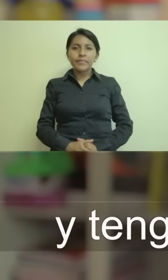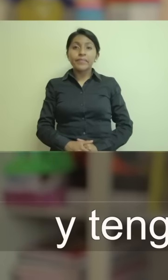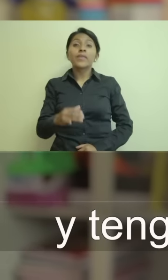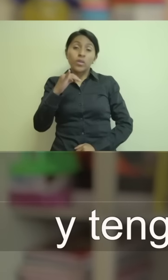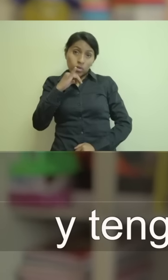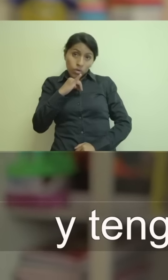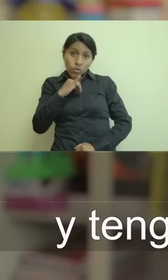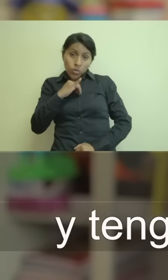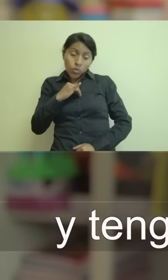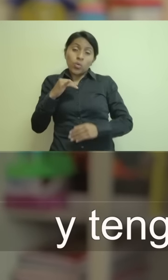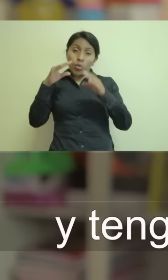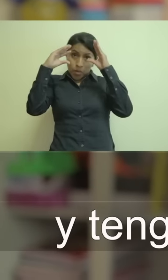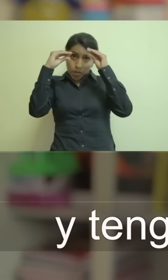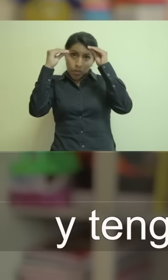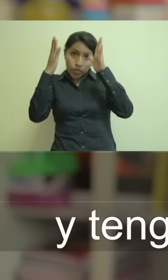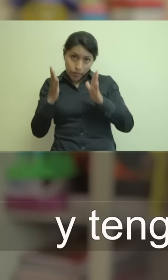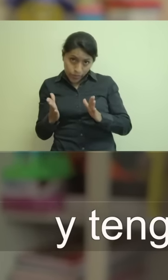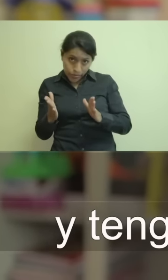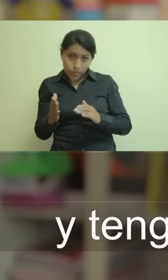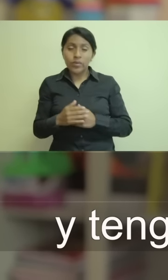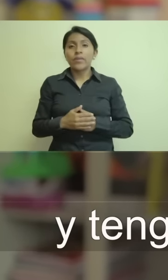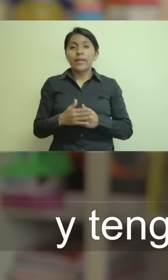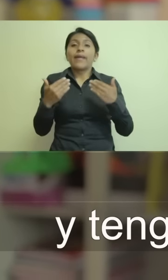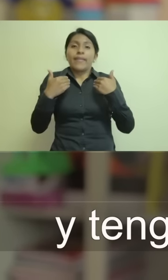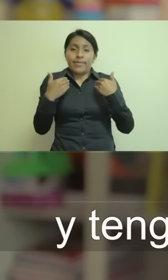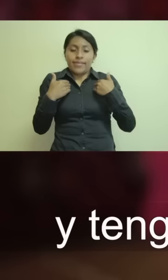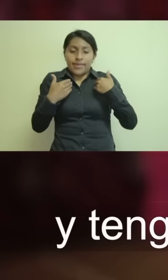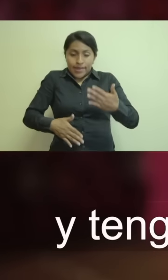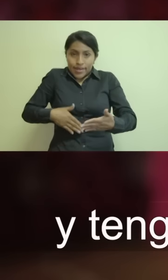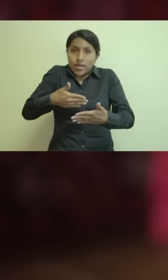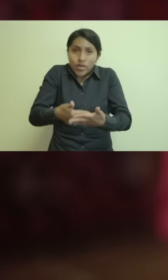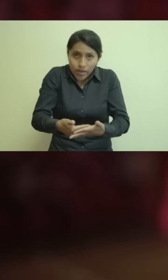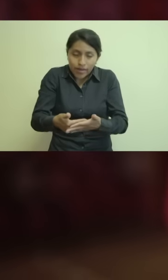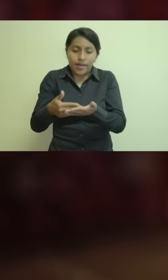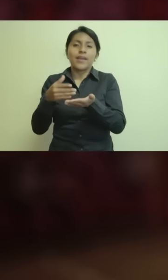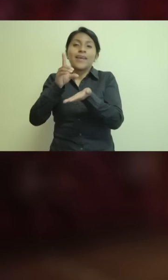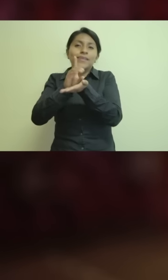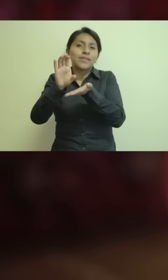Soy maestra de profesión y tengo una bebé con síndrome de Down.